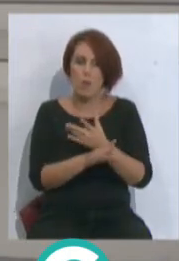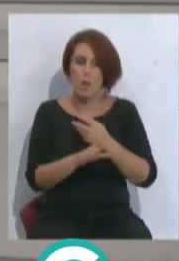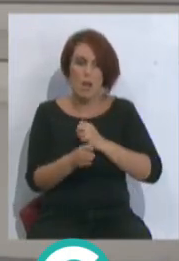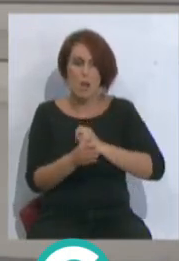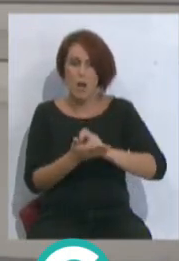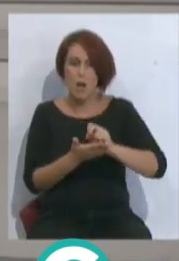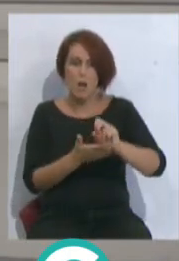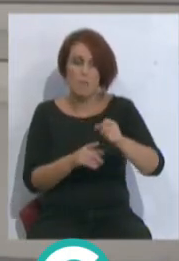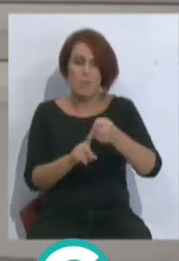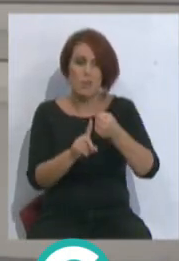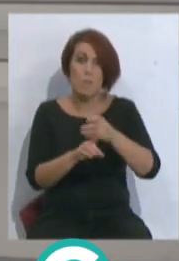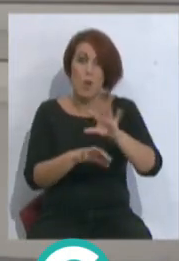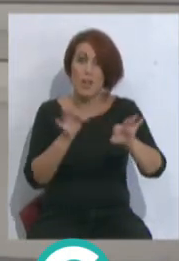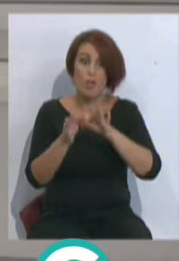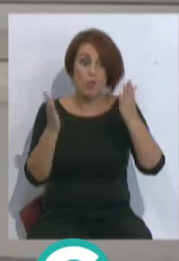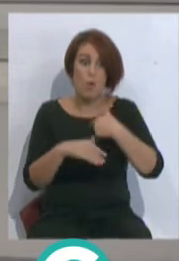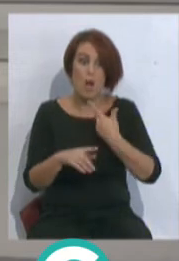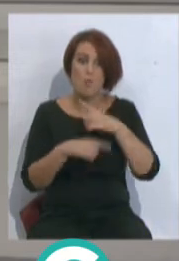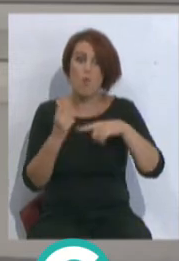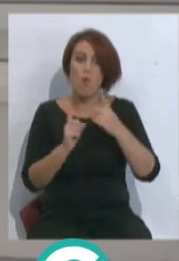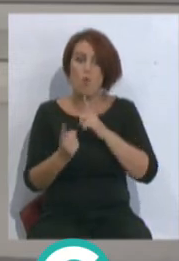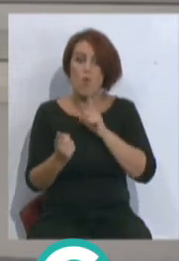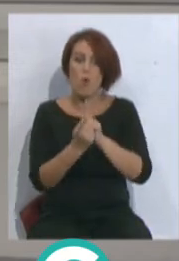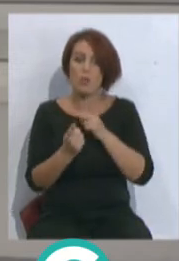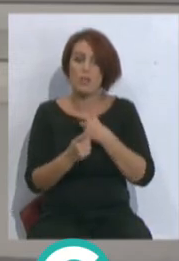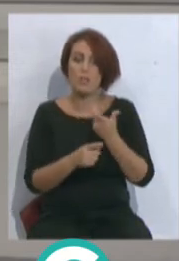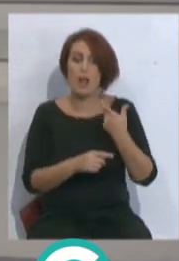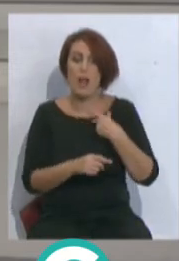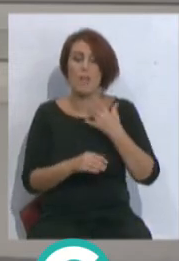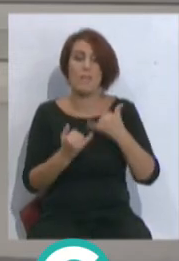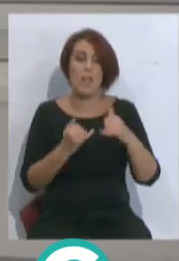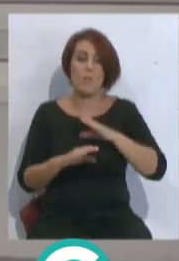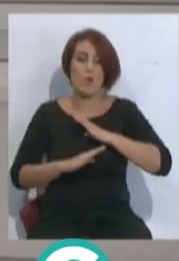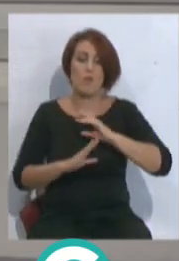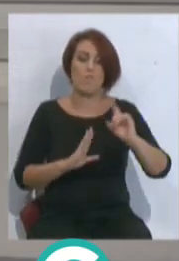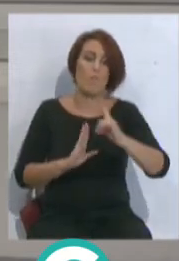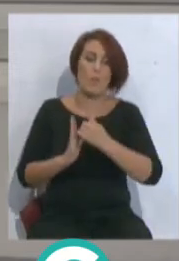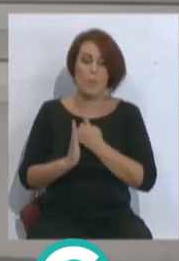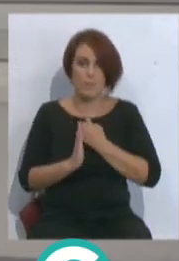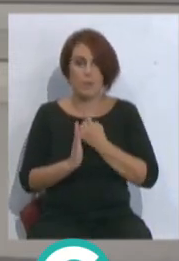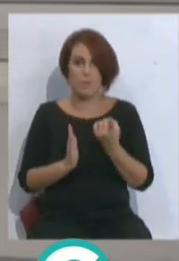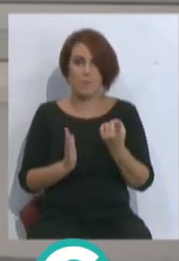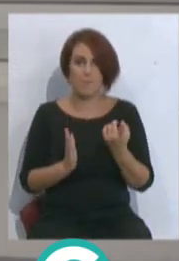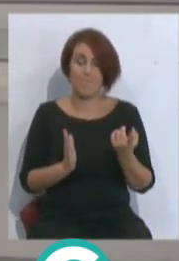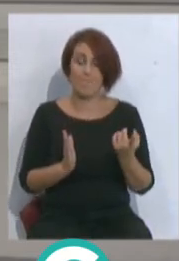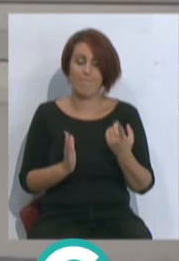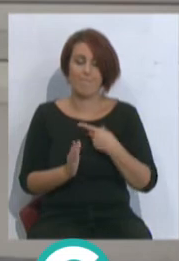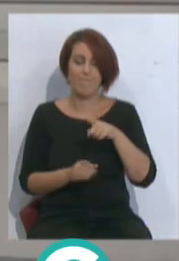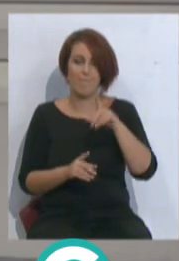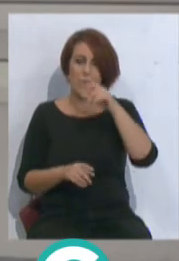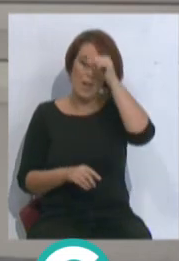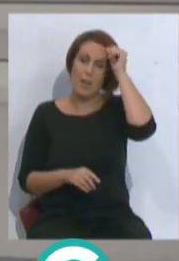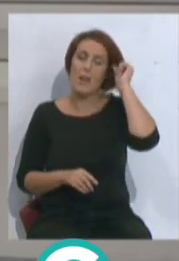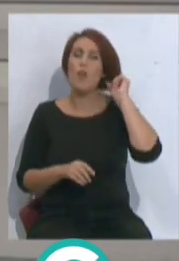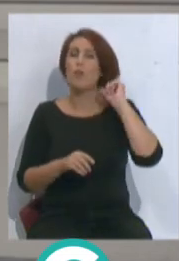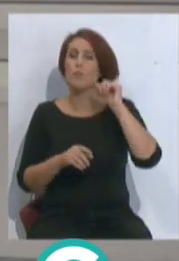desorganizada lo que te hace que el rival te toque dos veces, te supere dos líneas y te plante delante del portero. En esto, creo que Álvaro le está haciendo